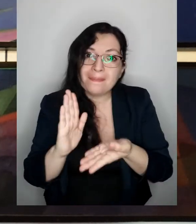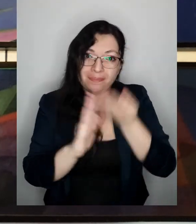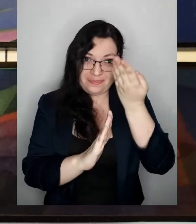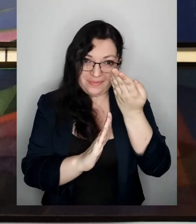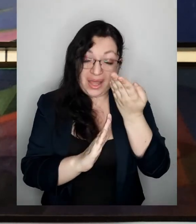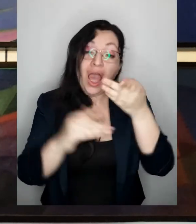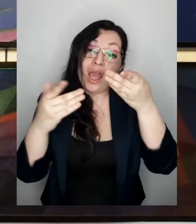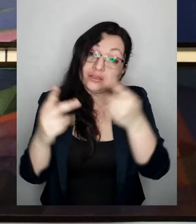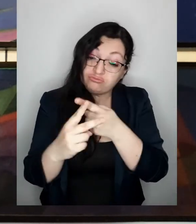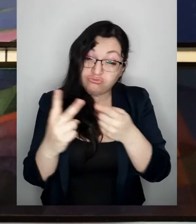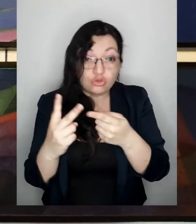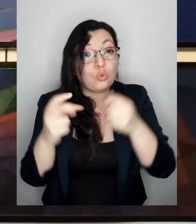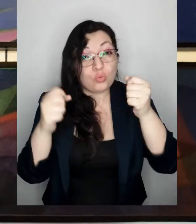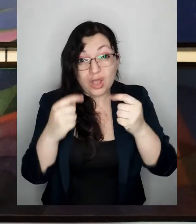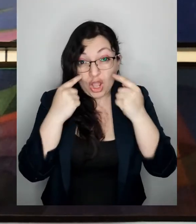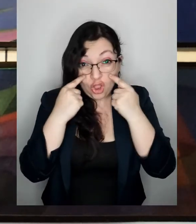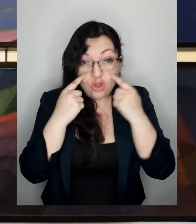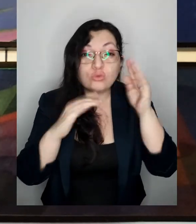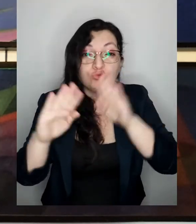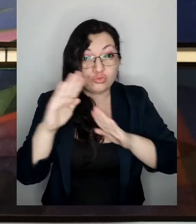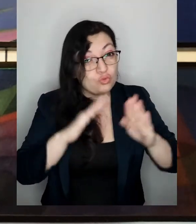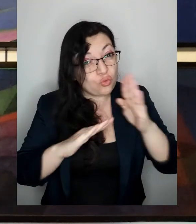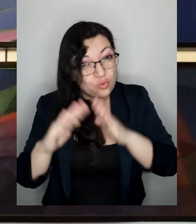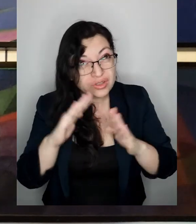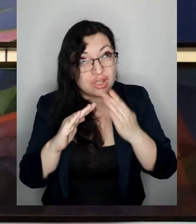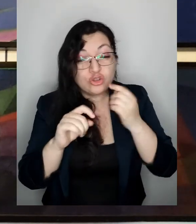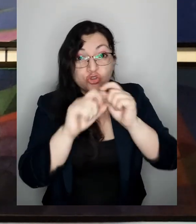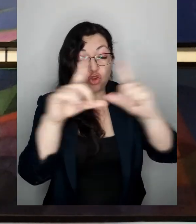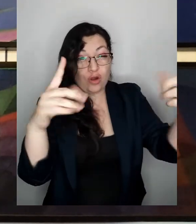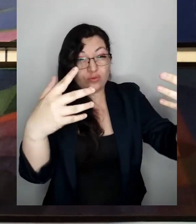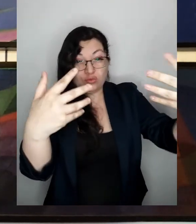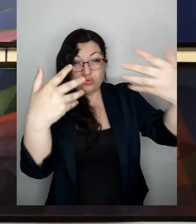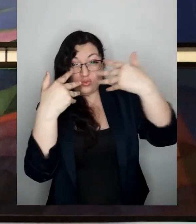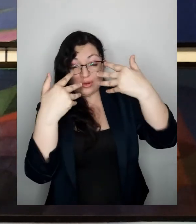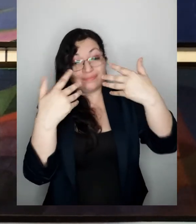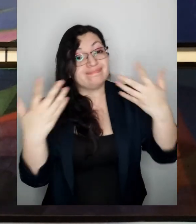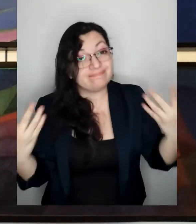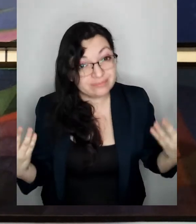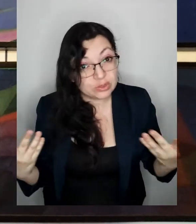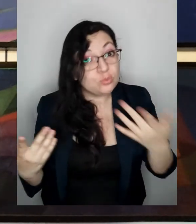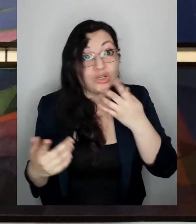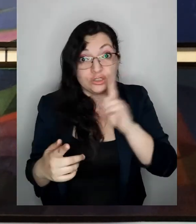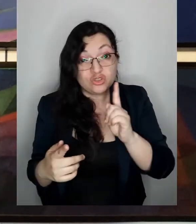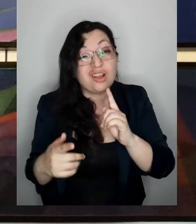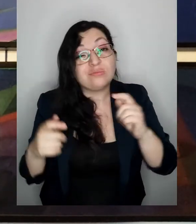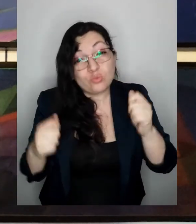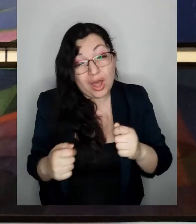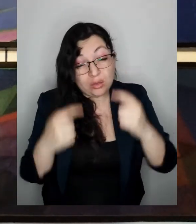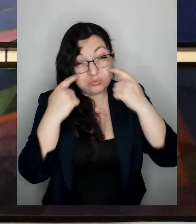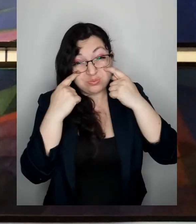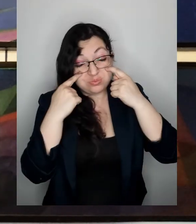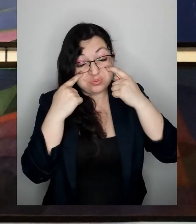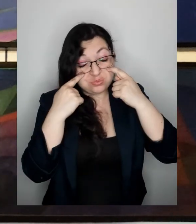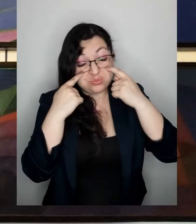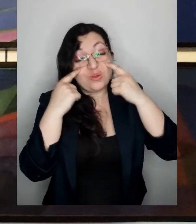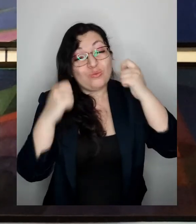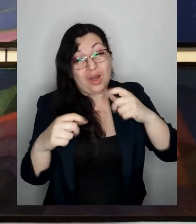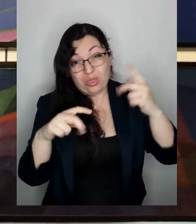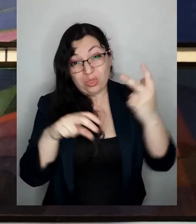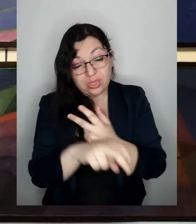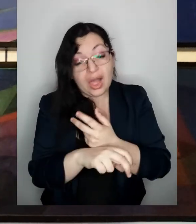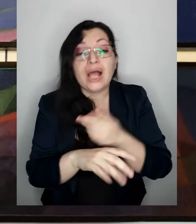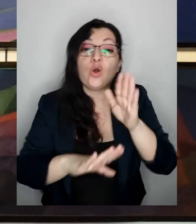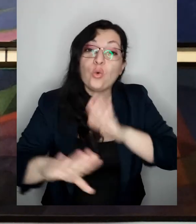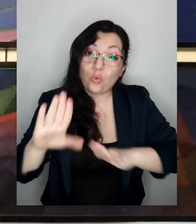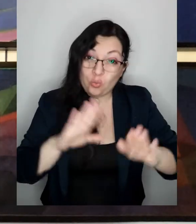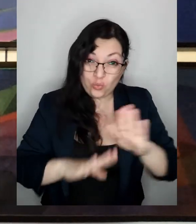las formas en que puedes proteger tus ojos de la fuerte radiación del sol que de otra manera los puede quemar así que mucho cuidado con eso